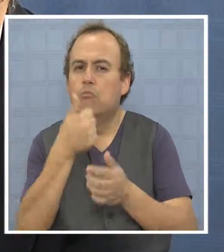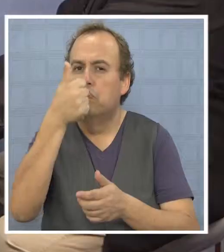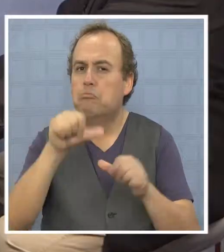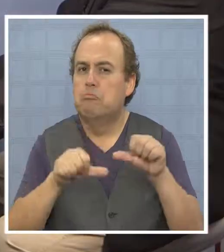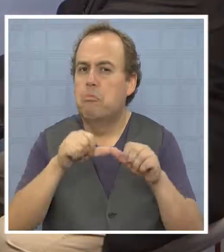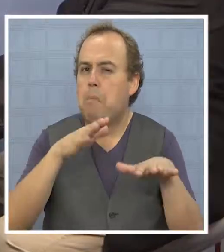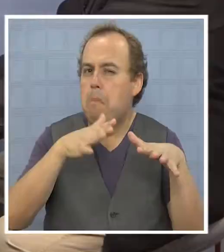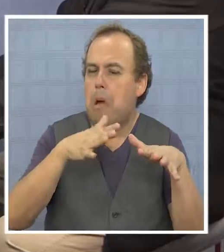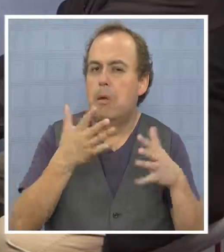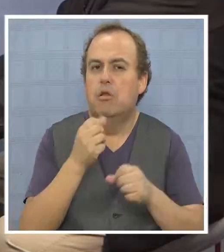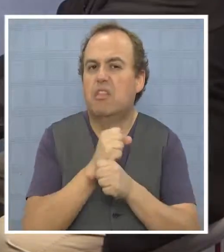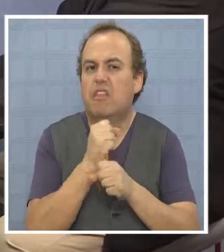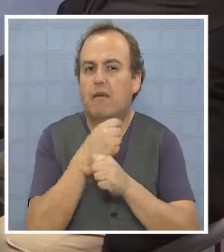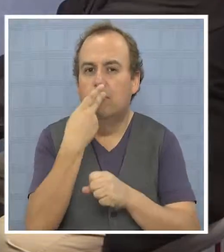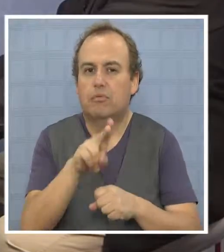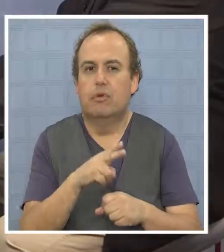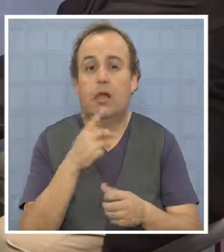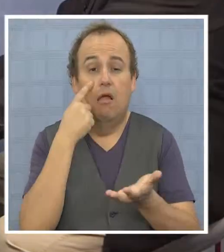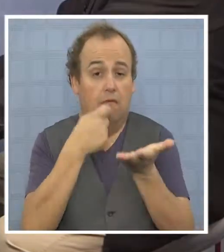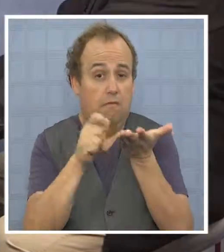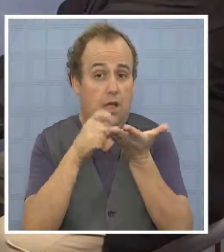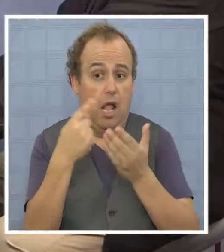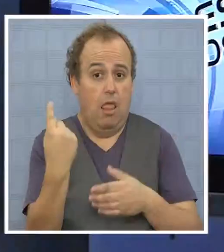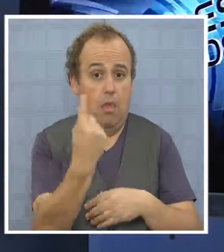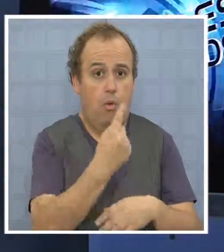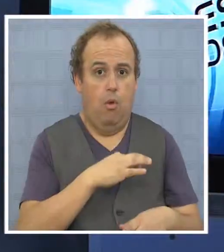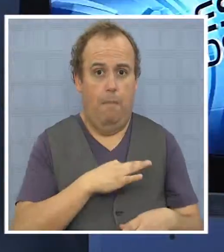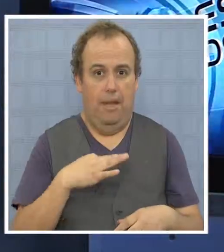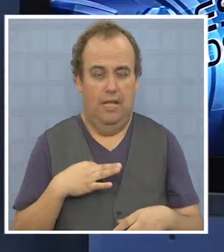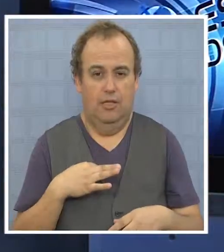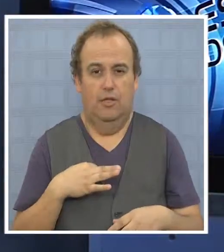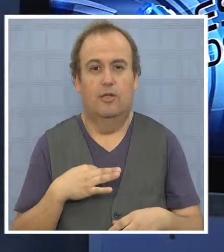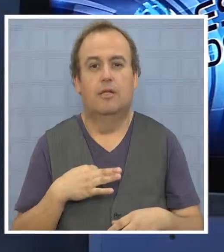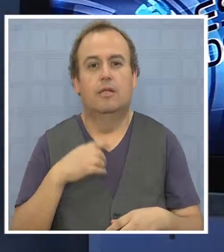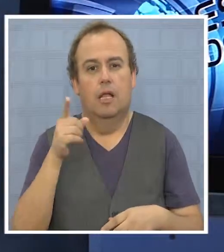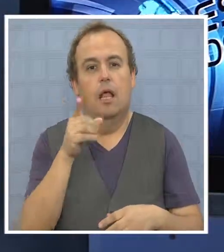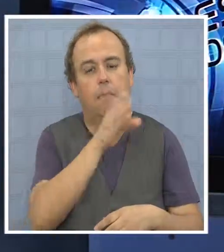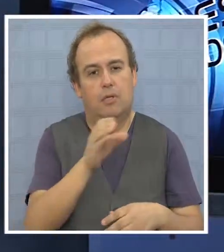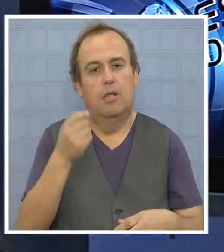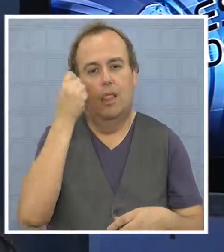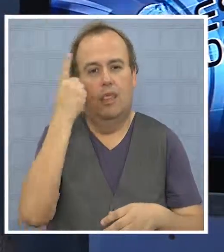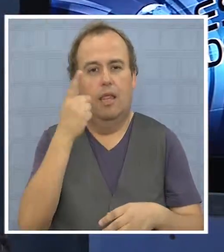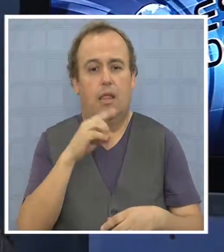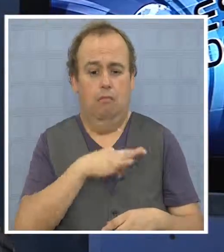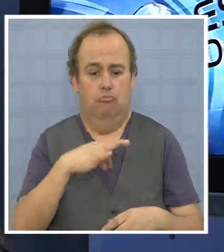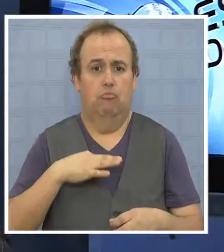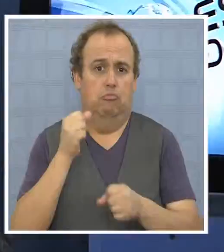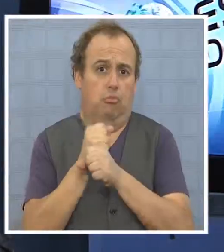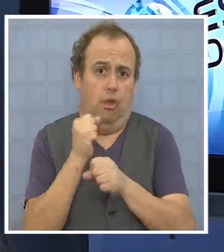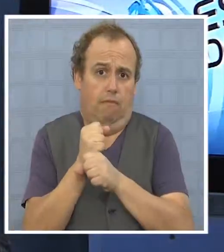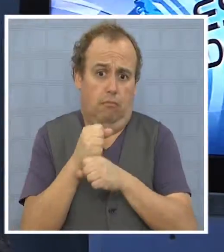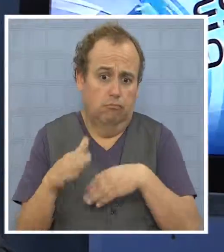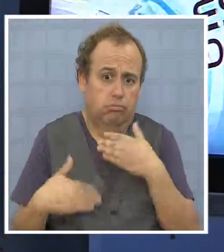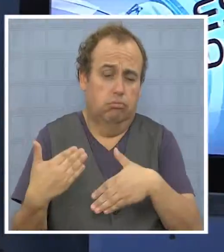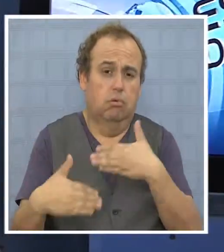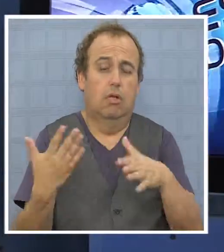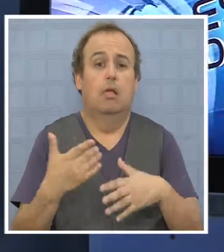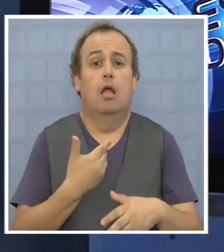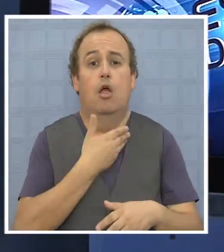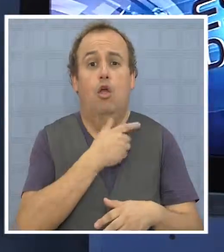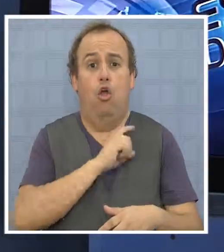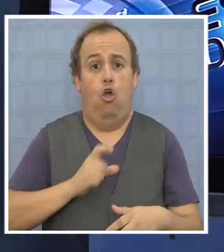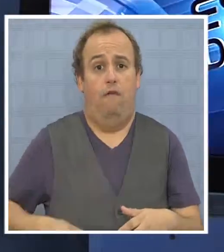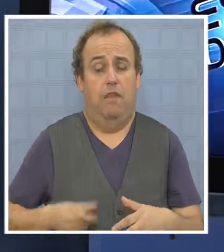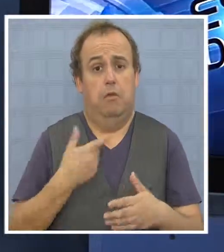muchos están sobre el 60% e incluso sobre el 70%. O sea, la gente evalúa bien la pega que hace cada ministro. Significa que la gente entiende que los ministerios están haciendo su trabajo